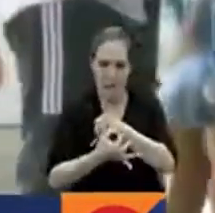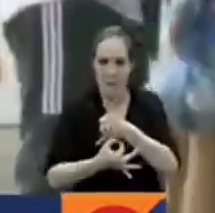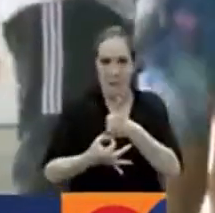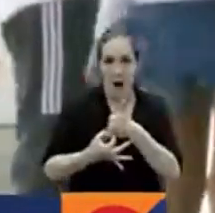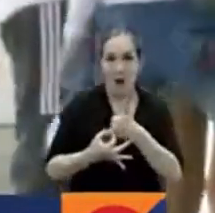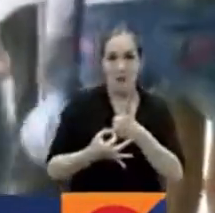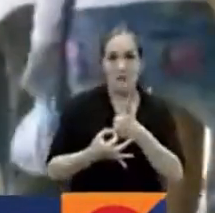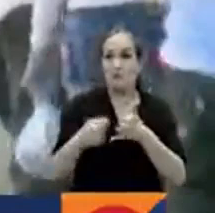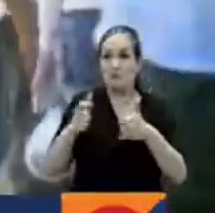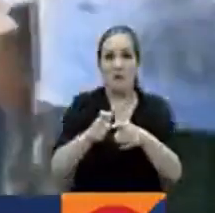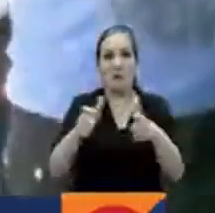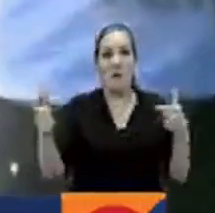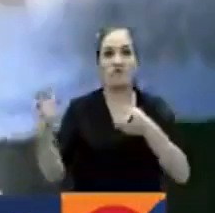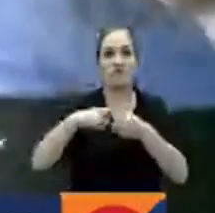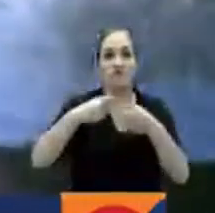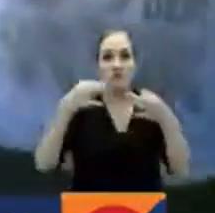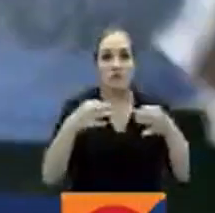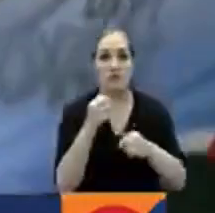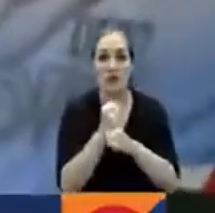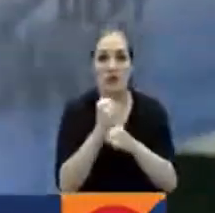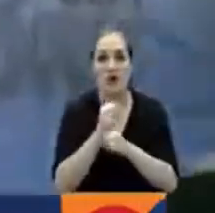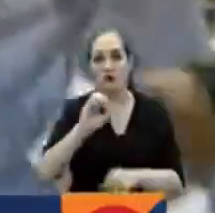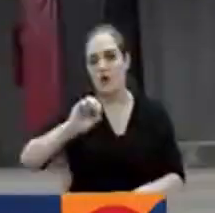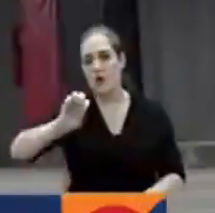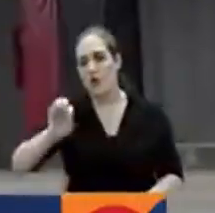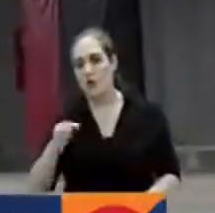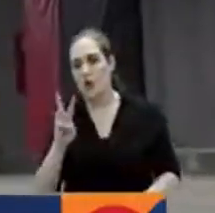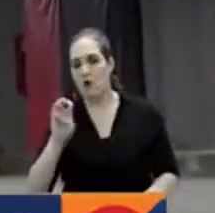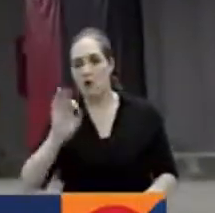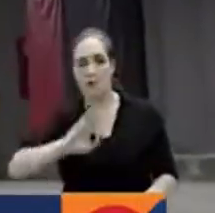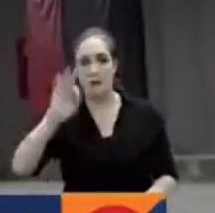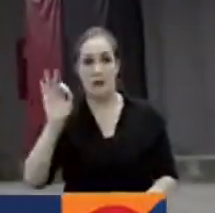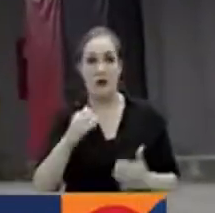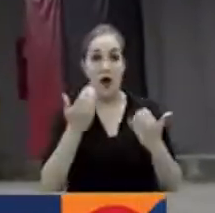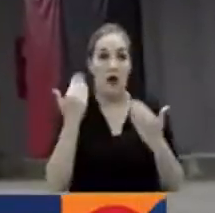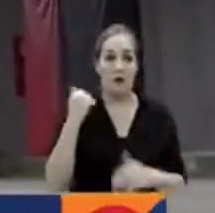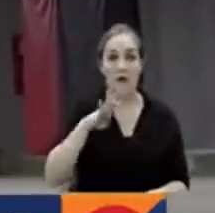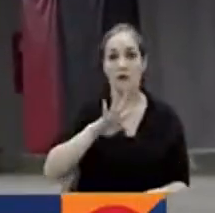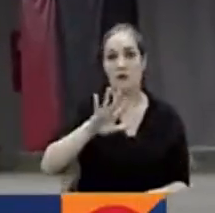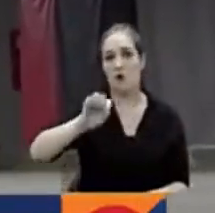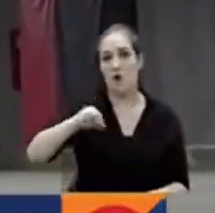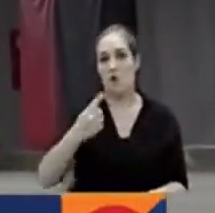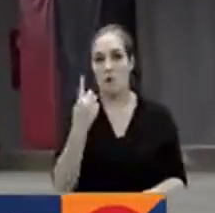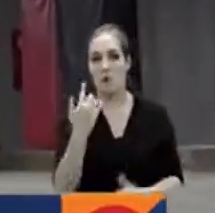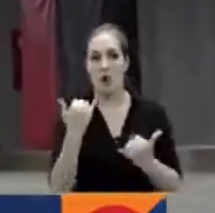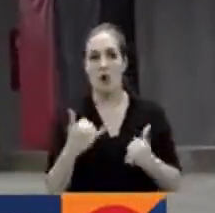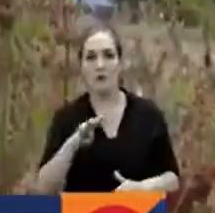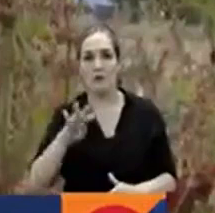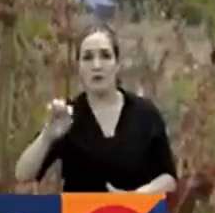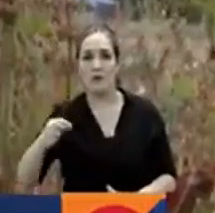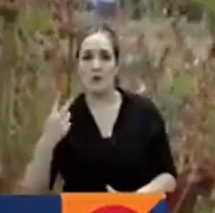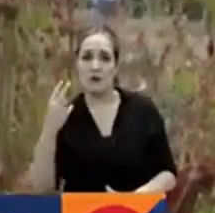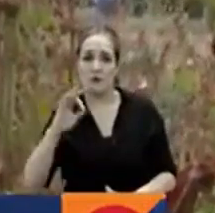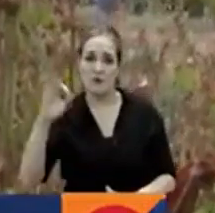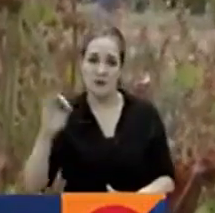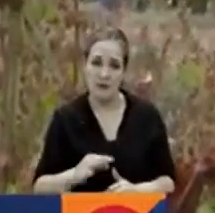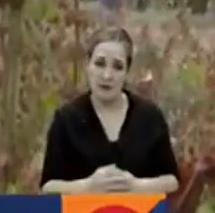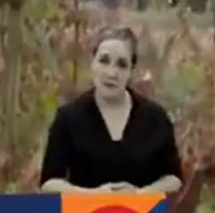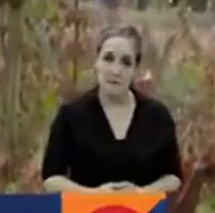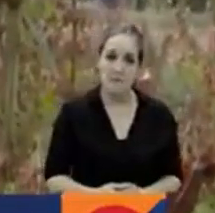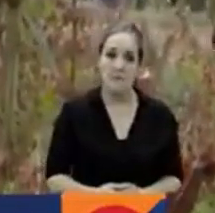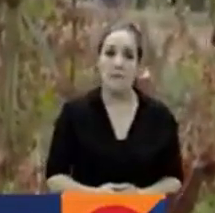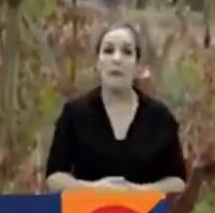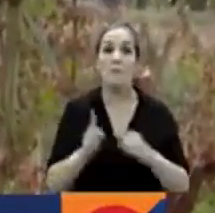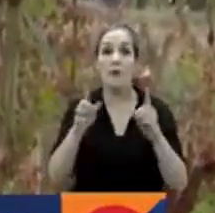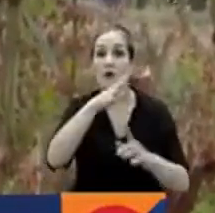también una caída de 0,8%, pasando de 45,1 a 44,2%. Sin embargo, es en el